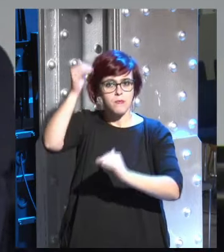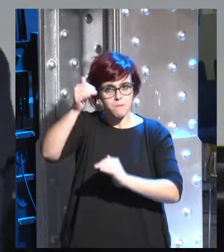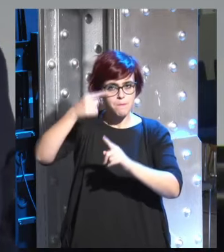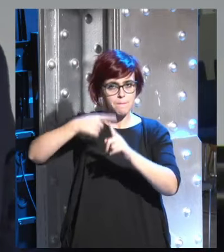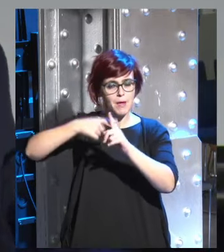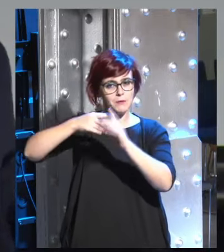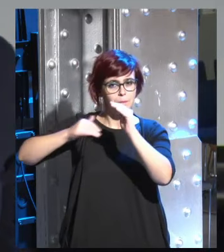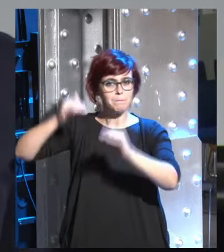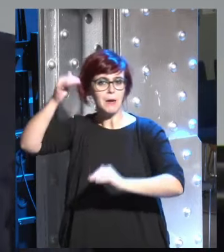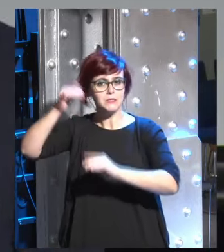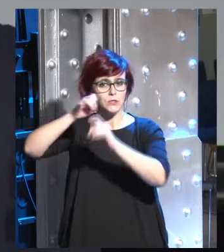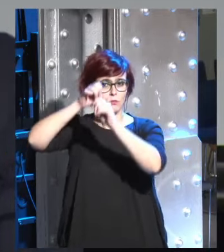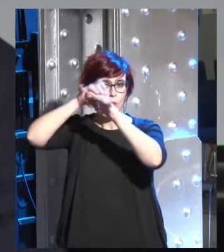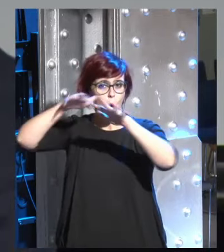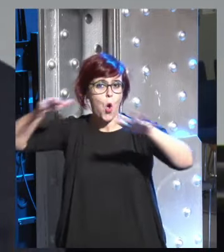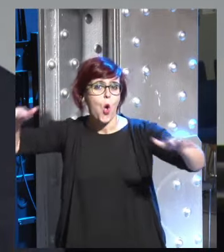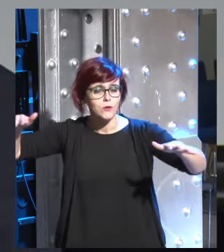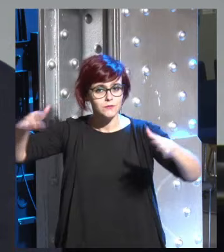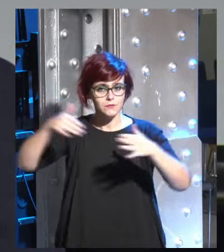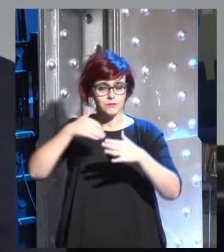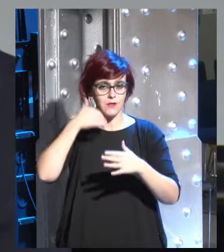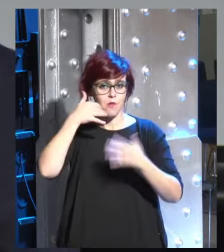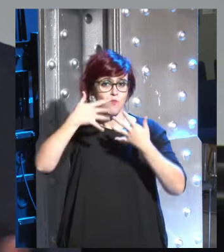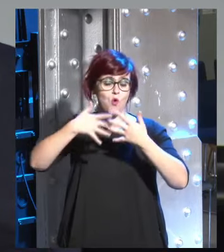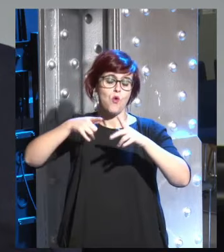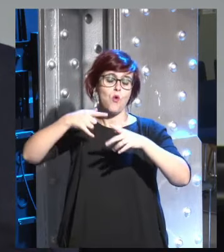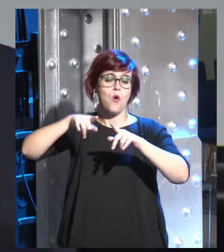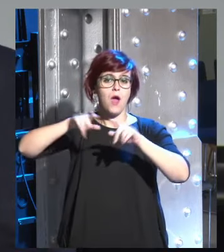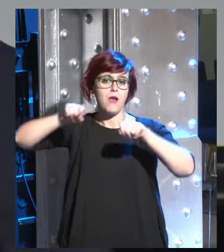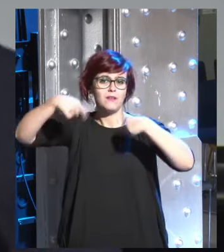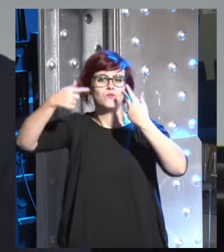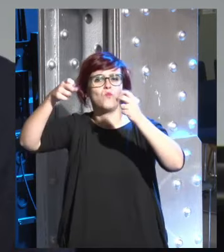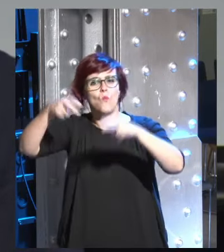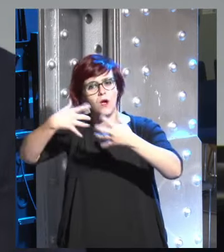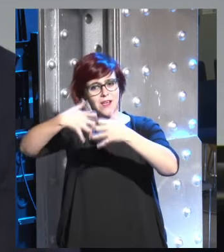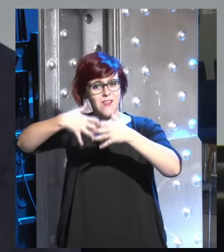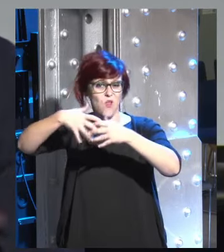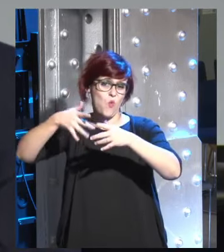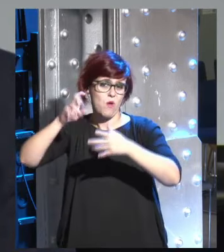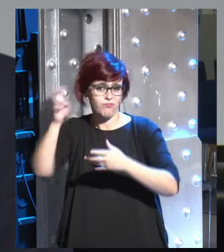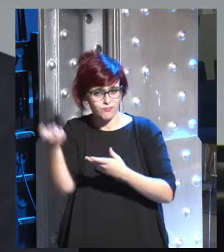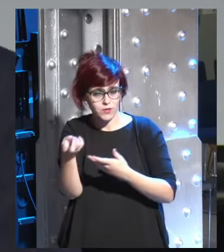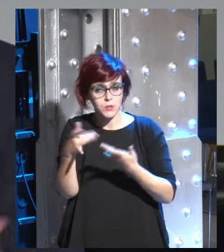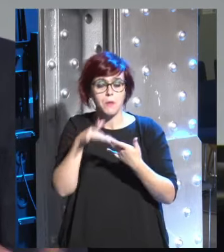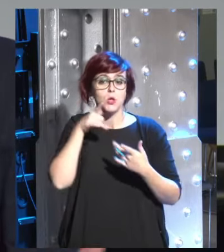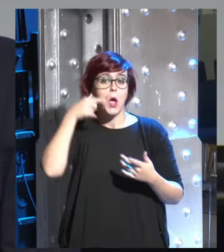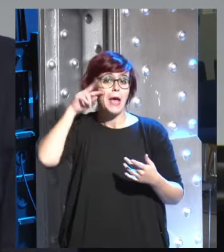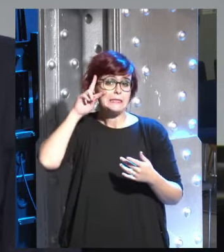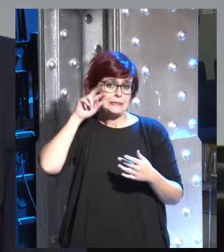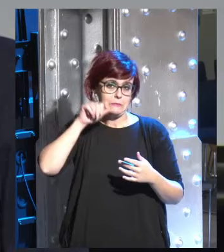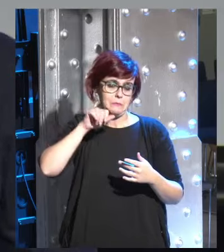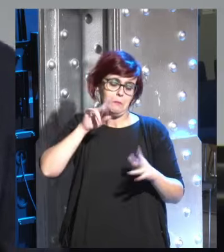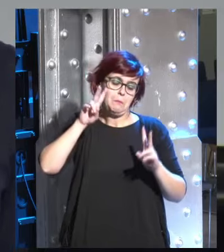muchísimo más amplio el de lo inorgánico y si eso tiene éxito no soy un experto en